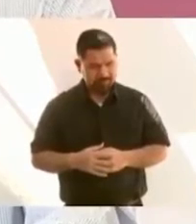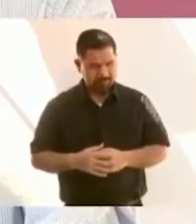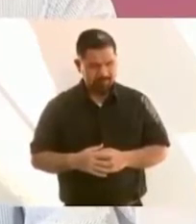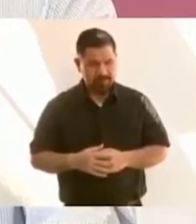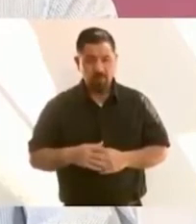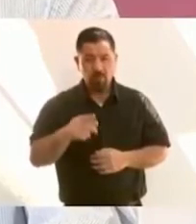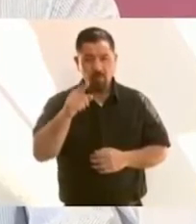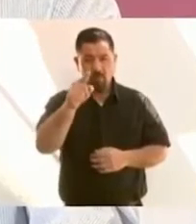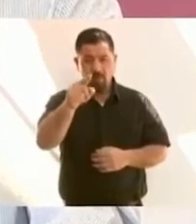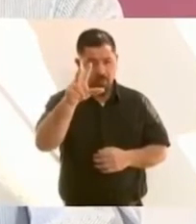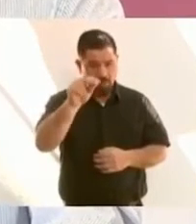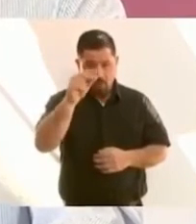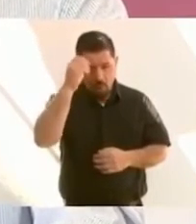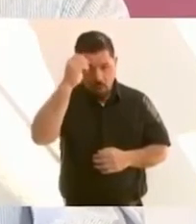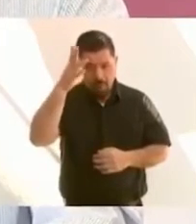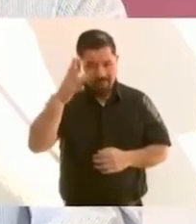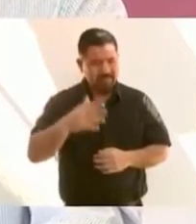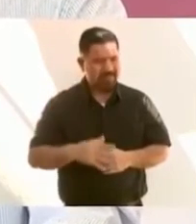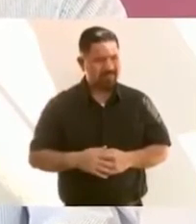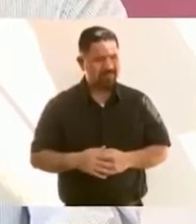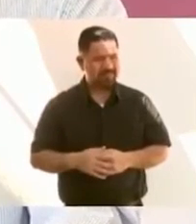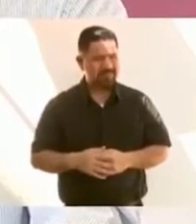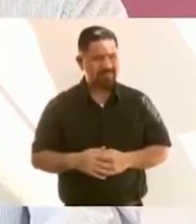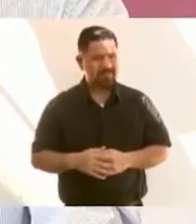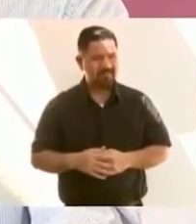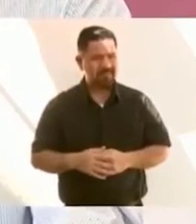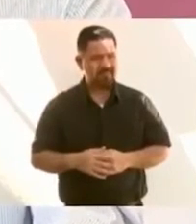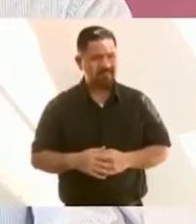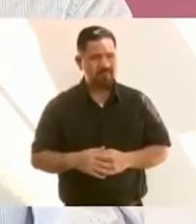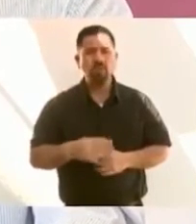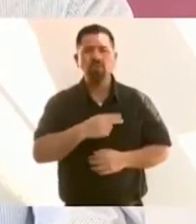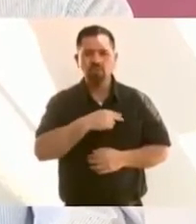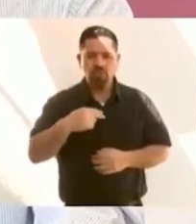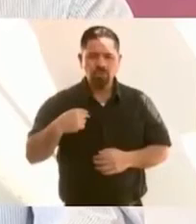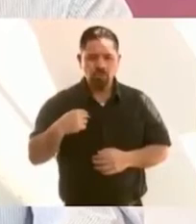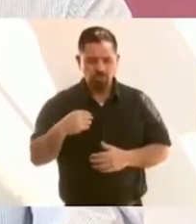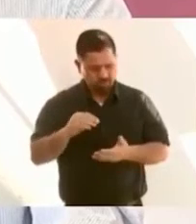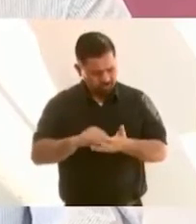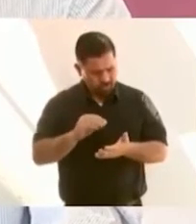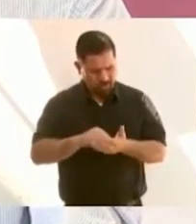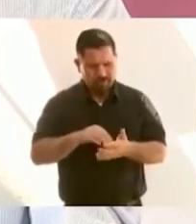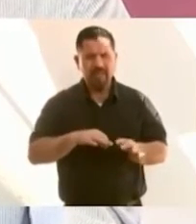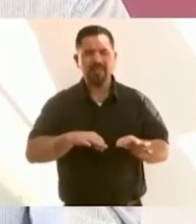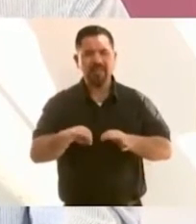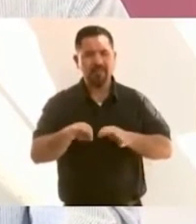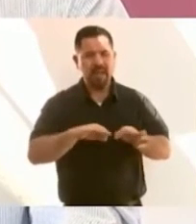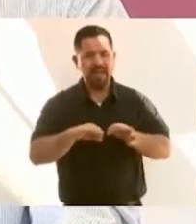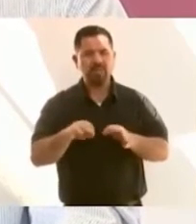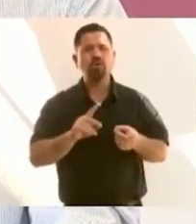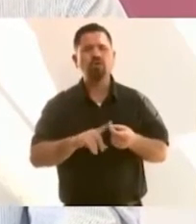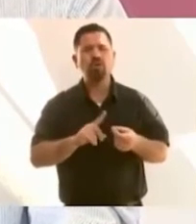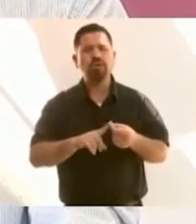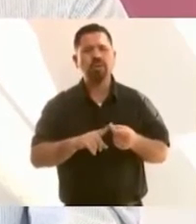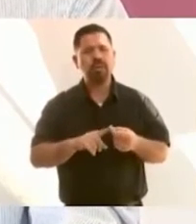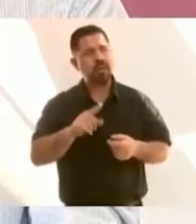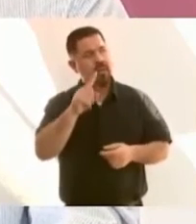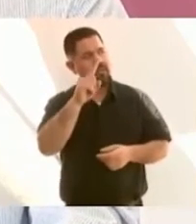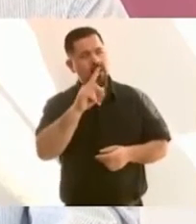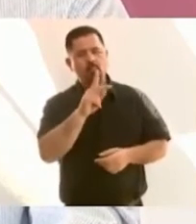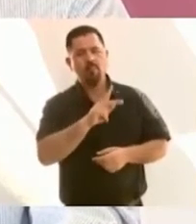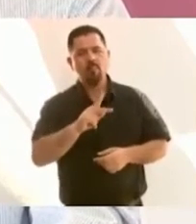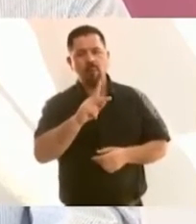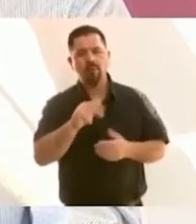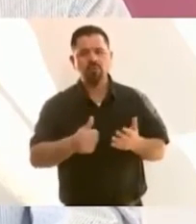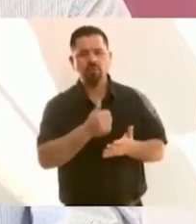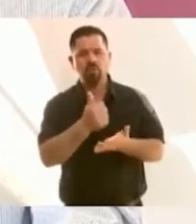se está trabajando igual en San Luis, Río Colorado,